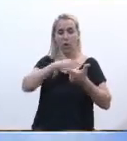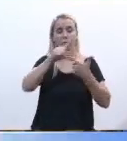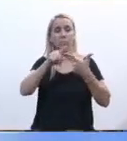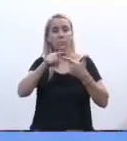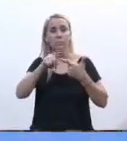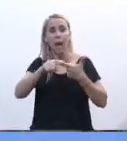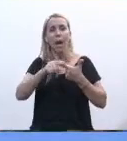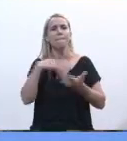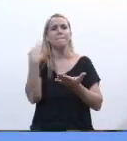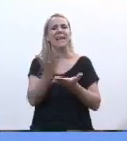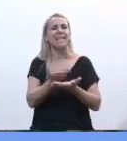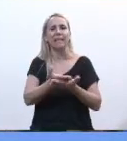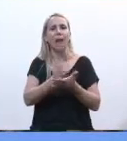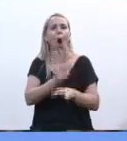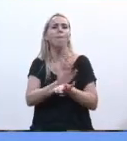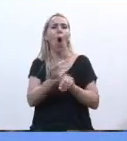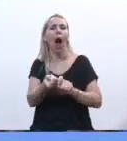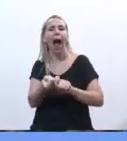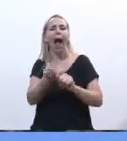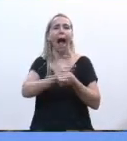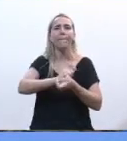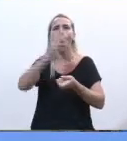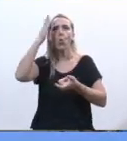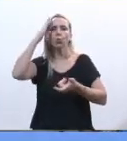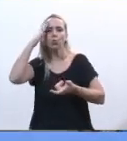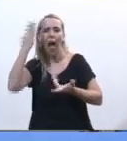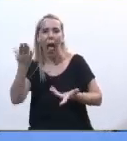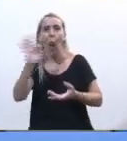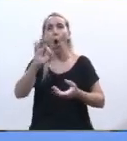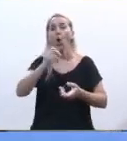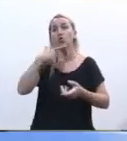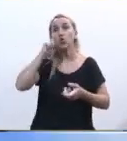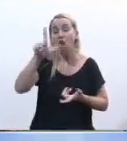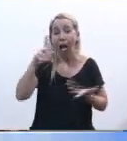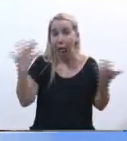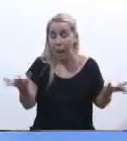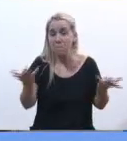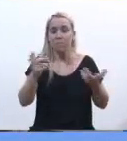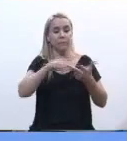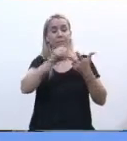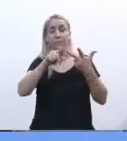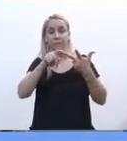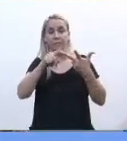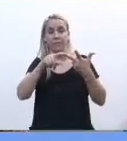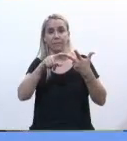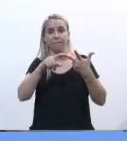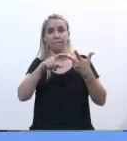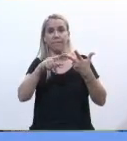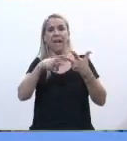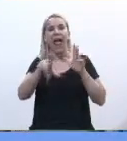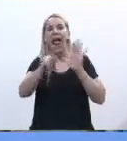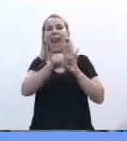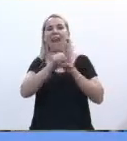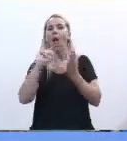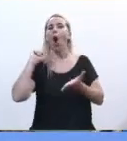lo que se quiere presentar como un cambio cultural o social. Y tercero, lo que es una